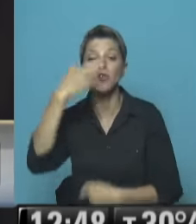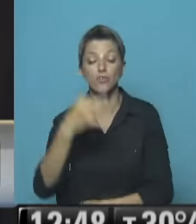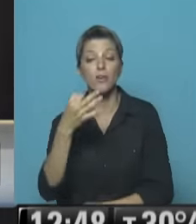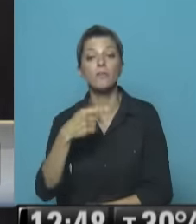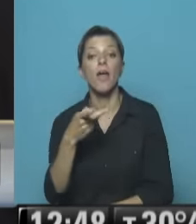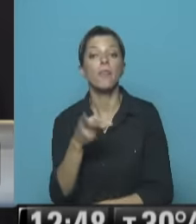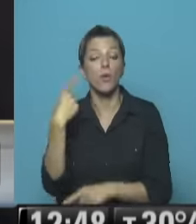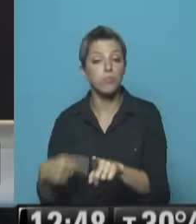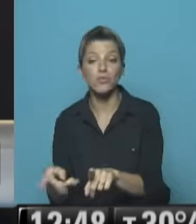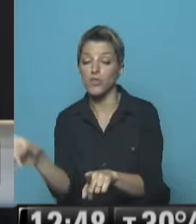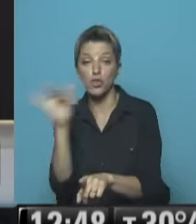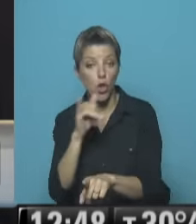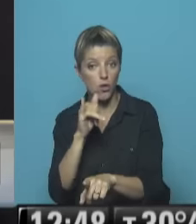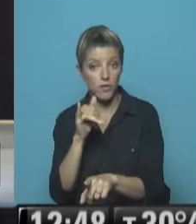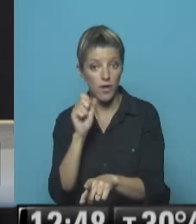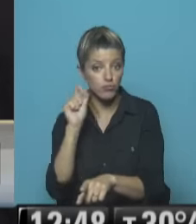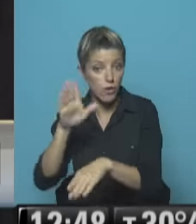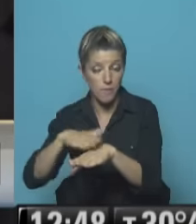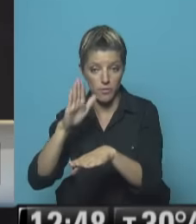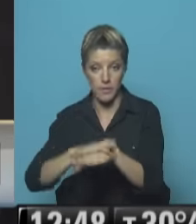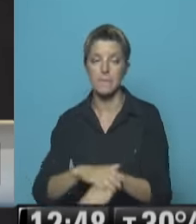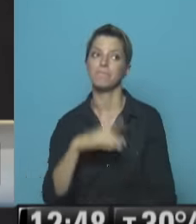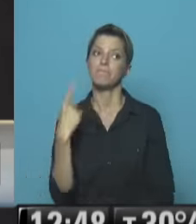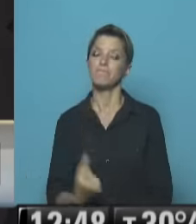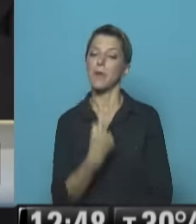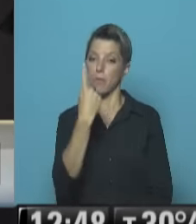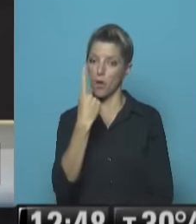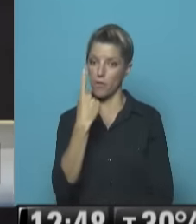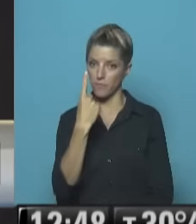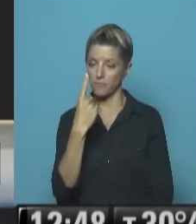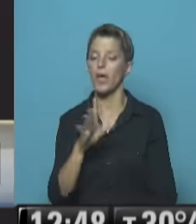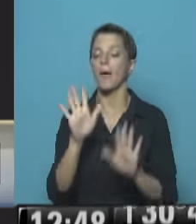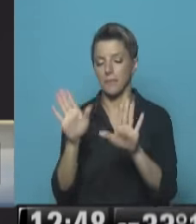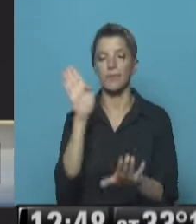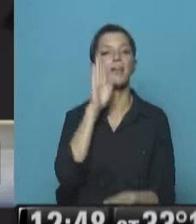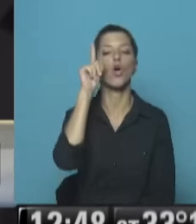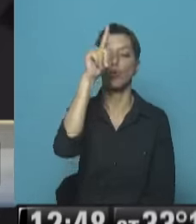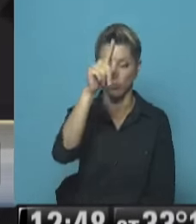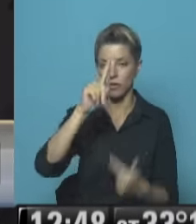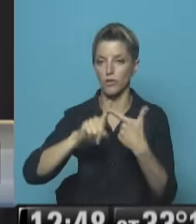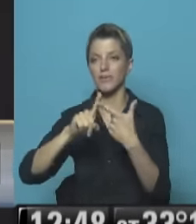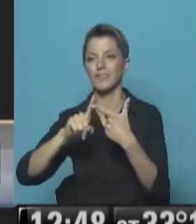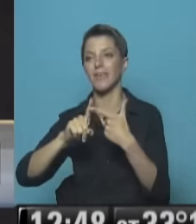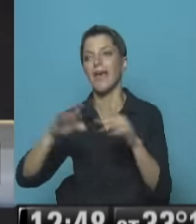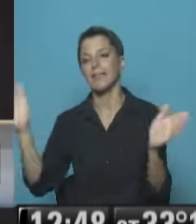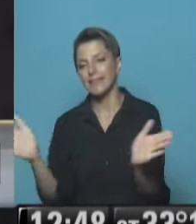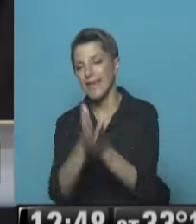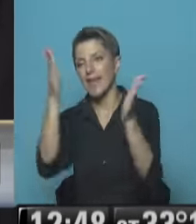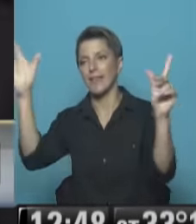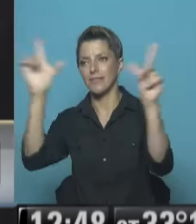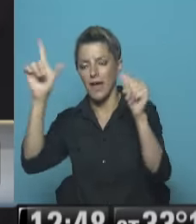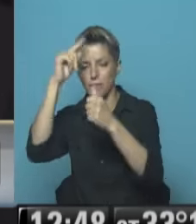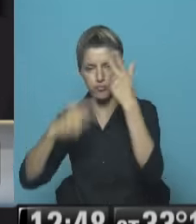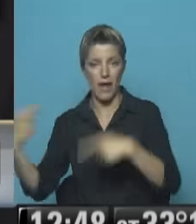parece que es Consolidar la fuerza propia Porque todo lo demás El ataque de Estados Unidos Los medios en contra Un sector de la